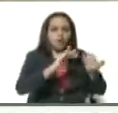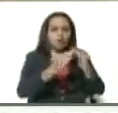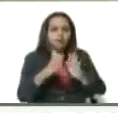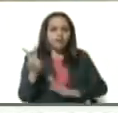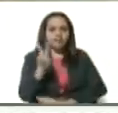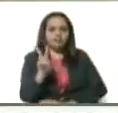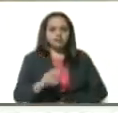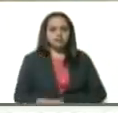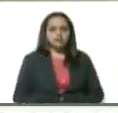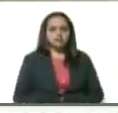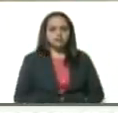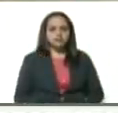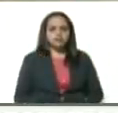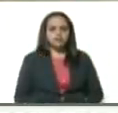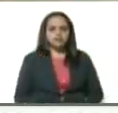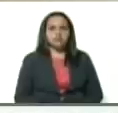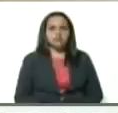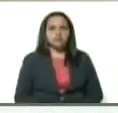Adelante, presidente.